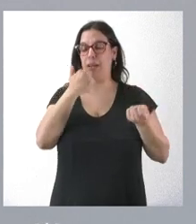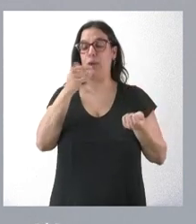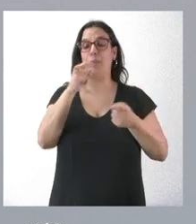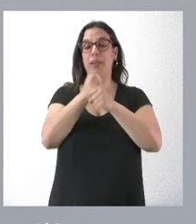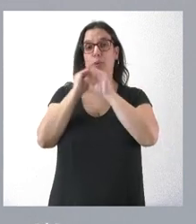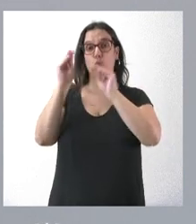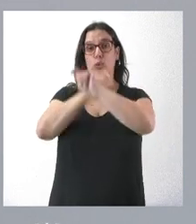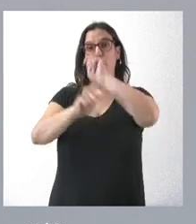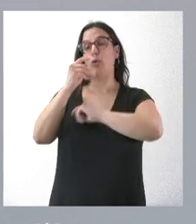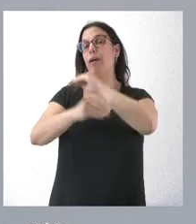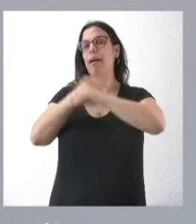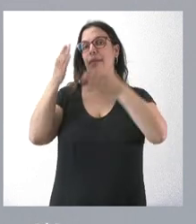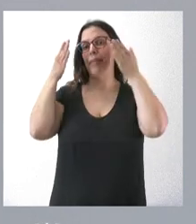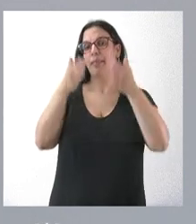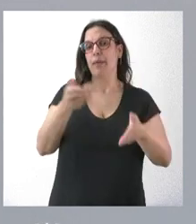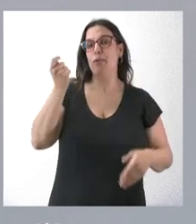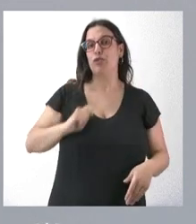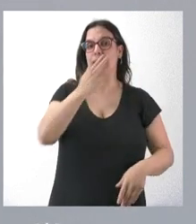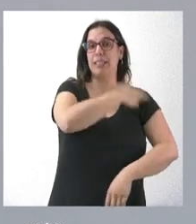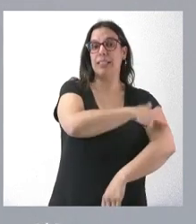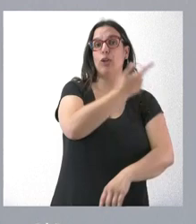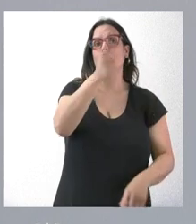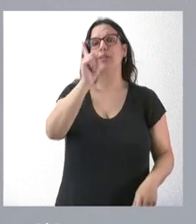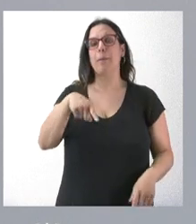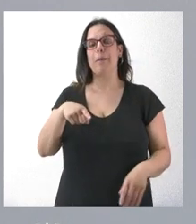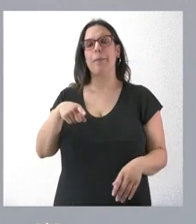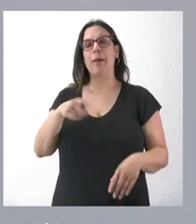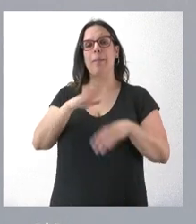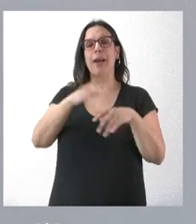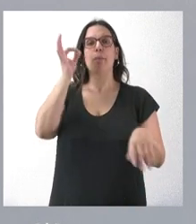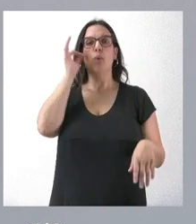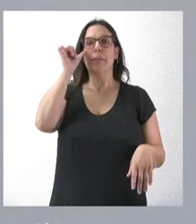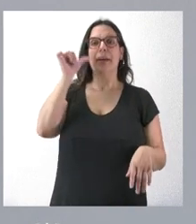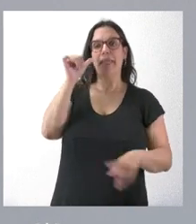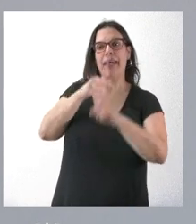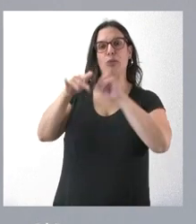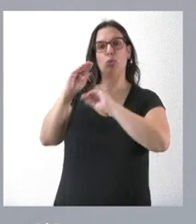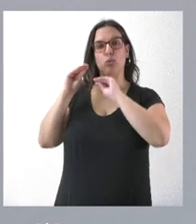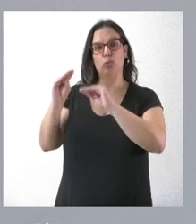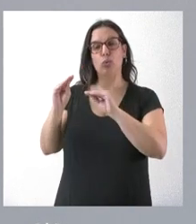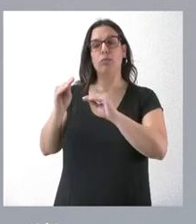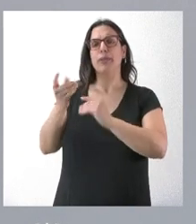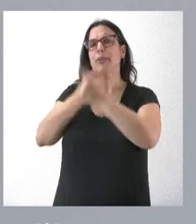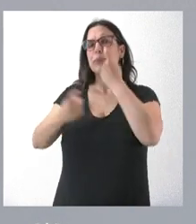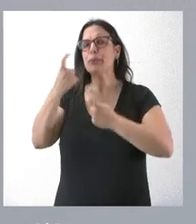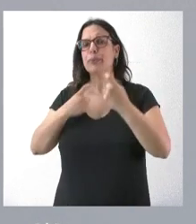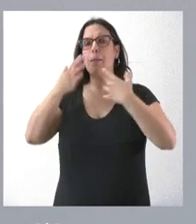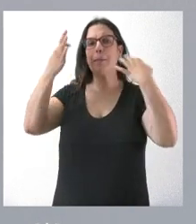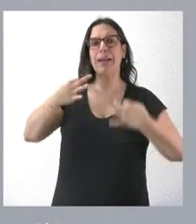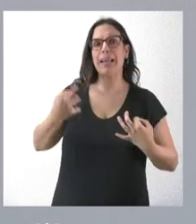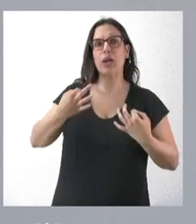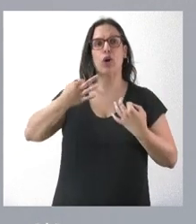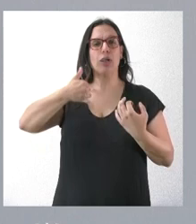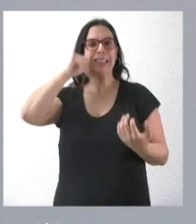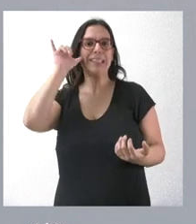se dirige básicamente a los profesionales sanitarios, pero también es accesible a mujeres embarazadas y su entorno y facilita información sobre riesgos y peligros